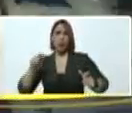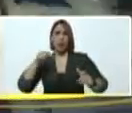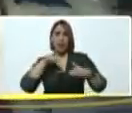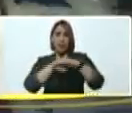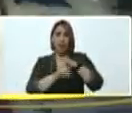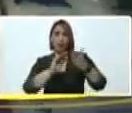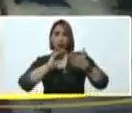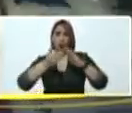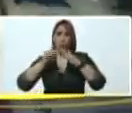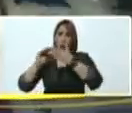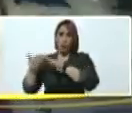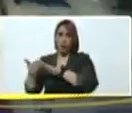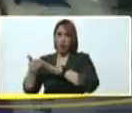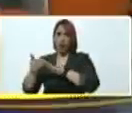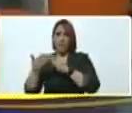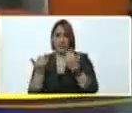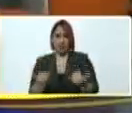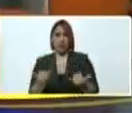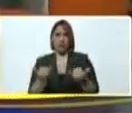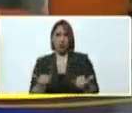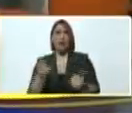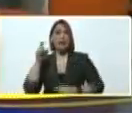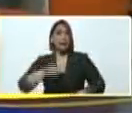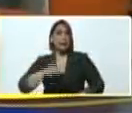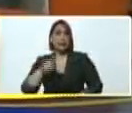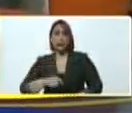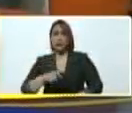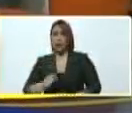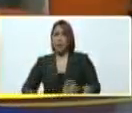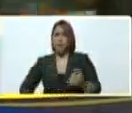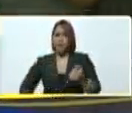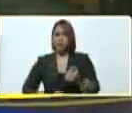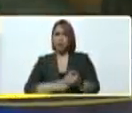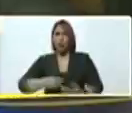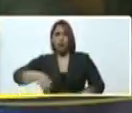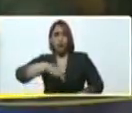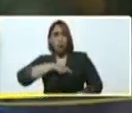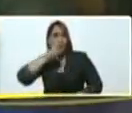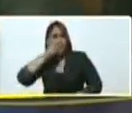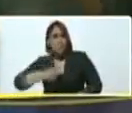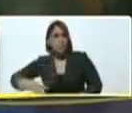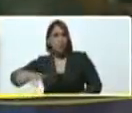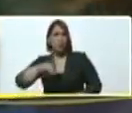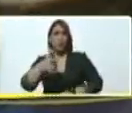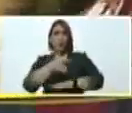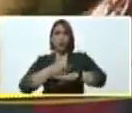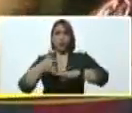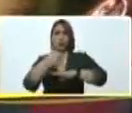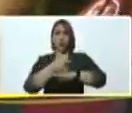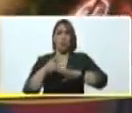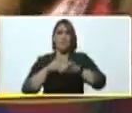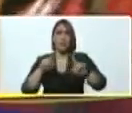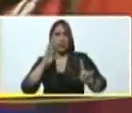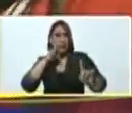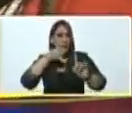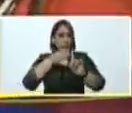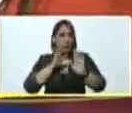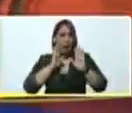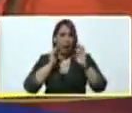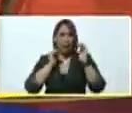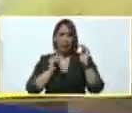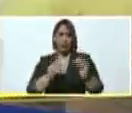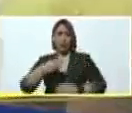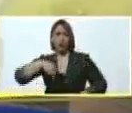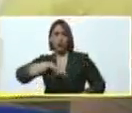de Federico Quiró que hoy necesitan del mayor apoyo de nuestro pueblo, de nuestro gobierno, para ir a atenderlos, que son